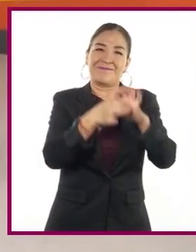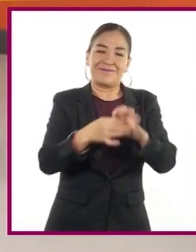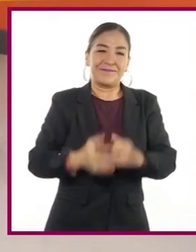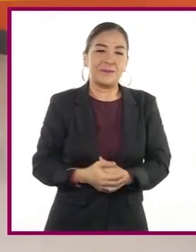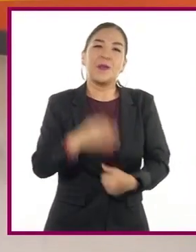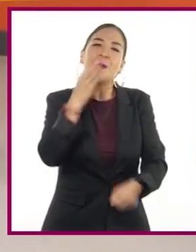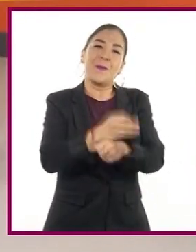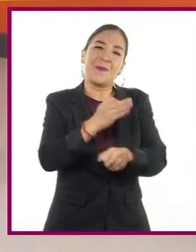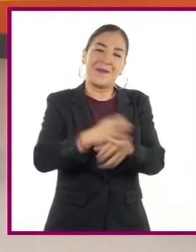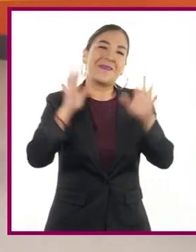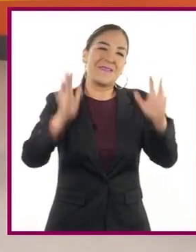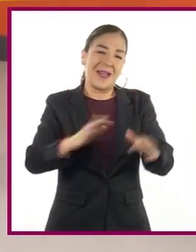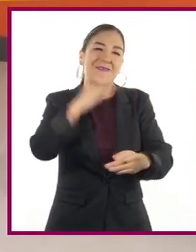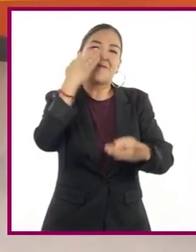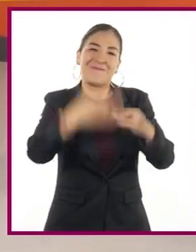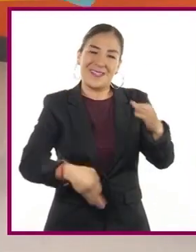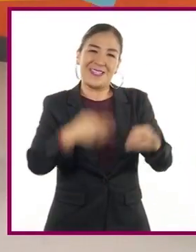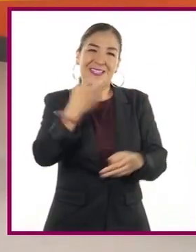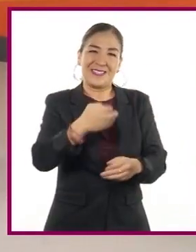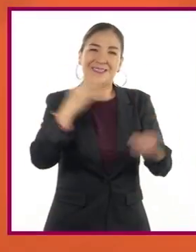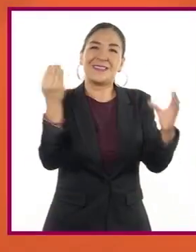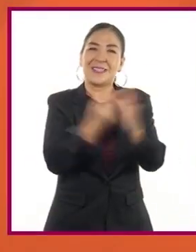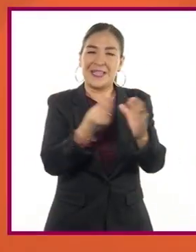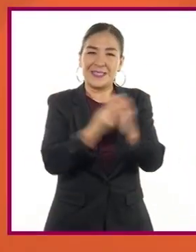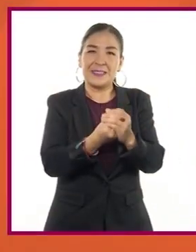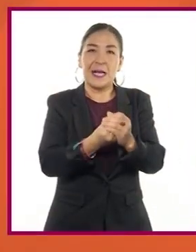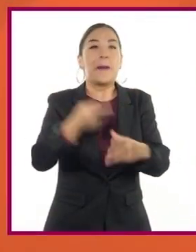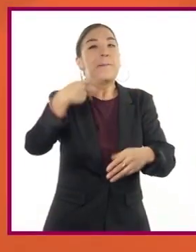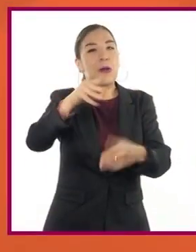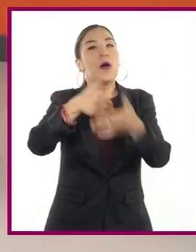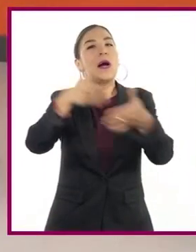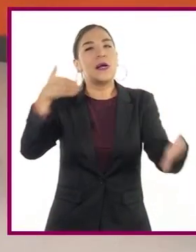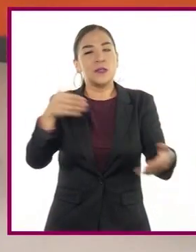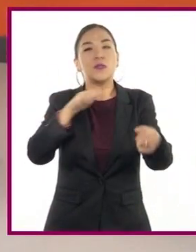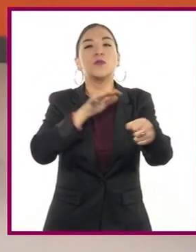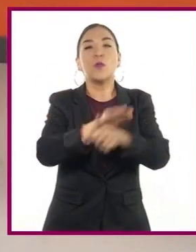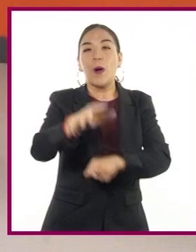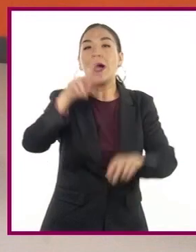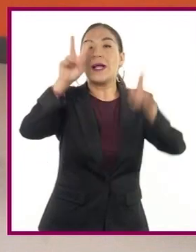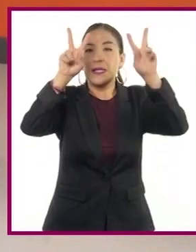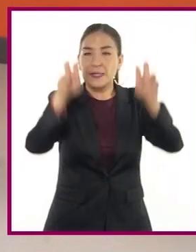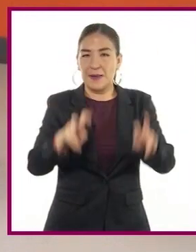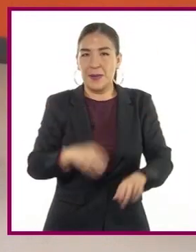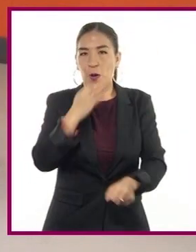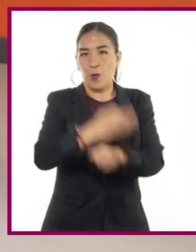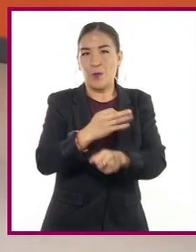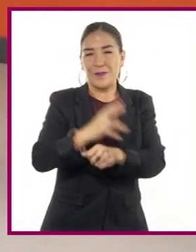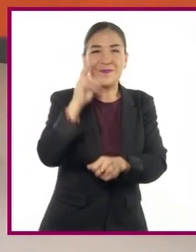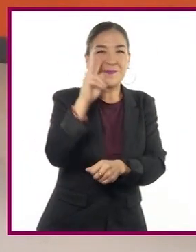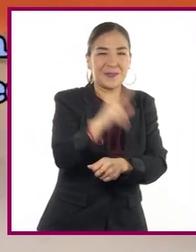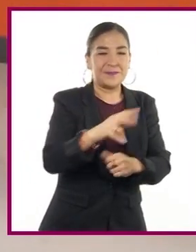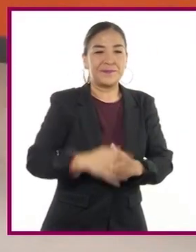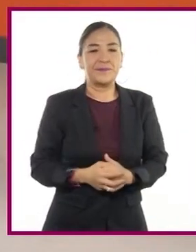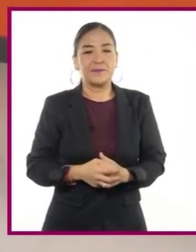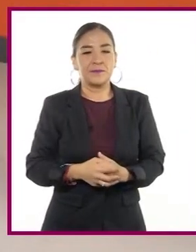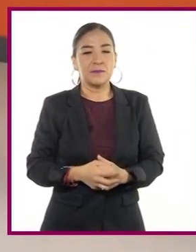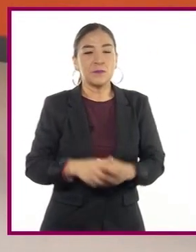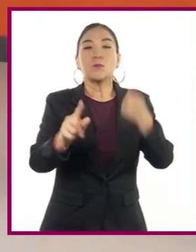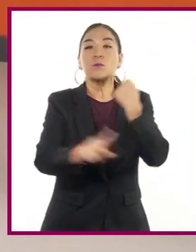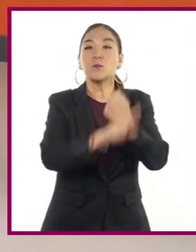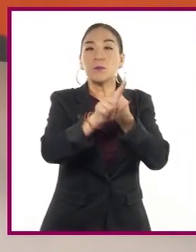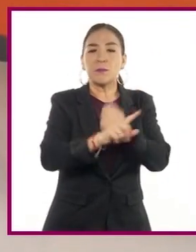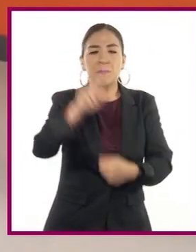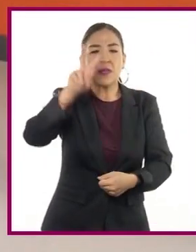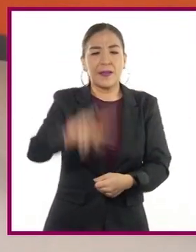Hemos llegado al final de la sesión, pero antes veamos los temas que reforzamos. En una situación real,